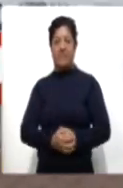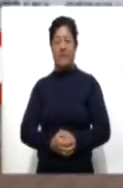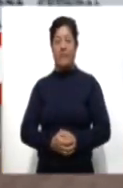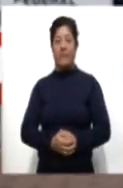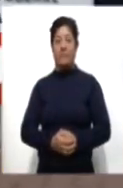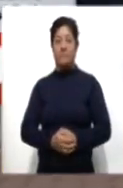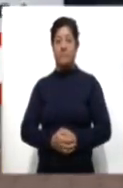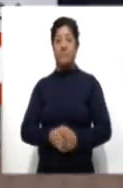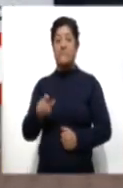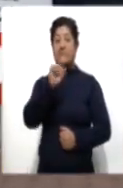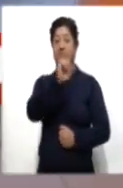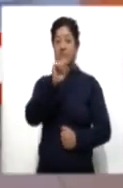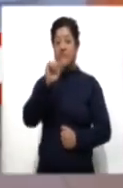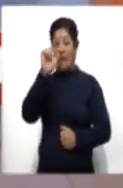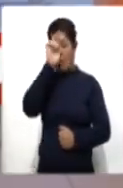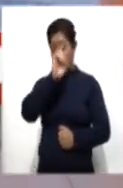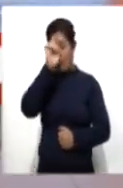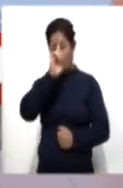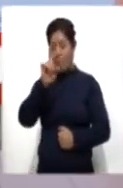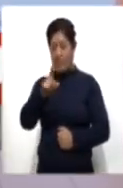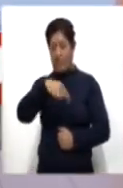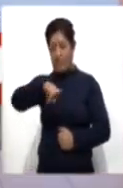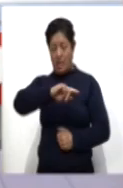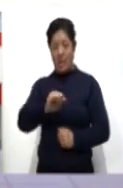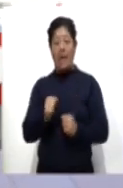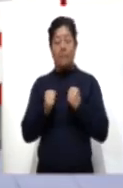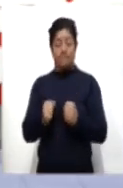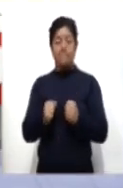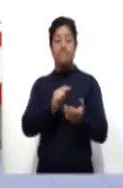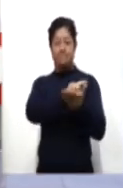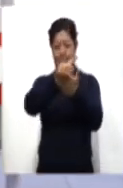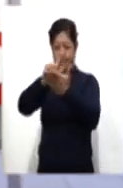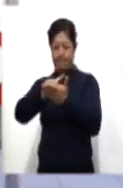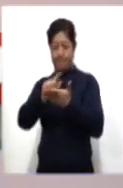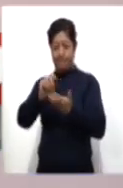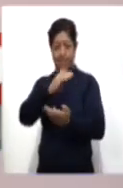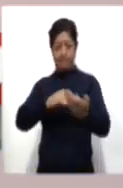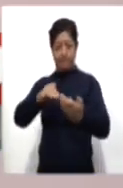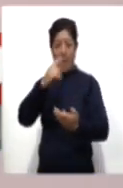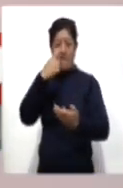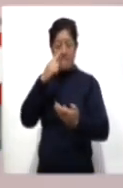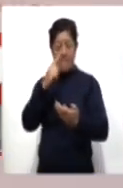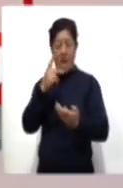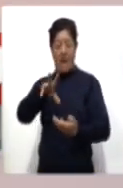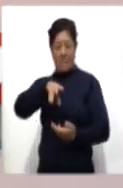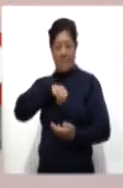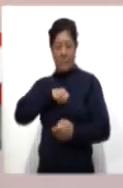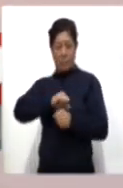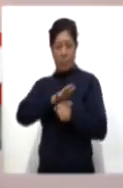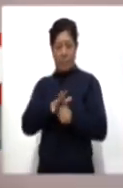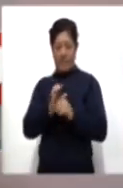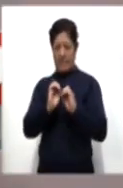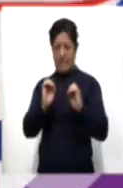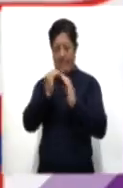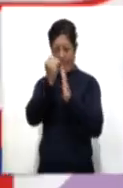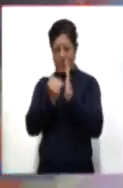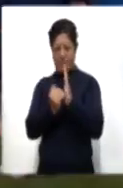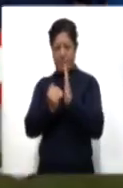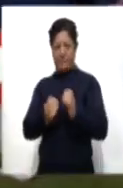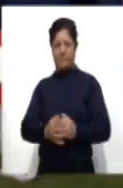Recomienda a la Secretaría de Salud del Estado reforzar la limpieza de superficies para disminuir el riesgo de contagios por COVID-19.